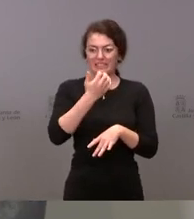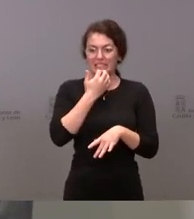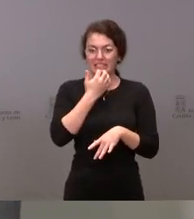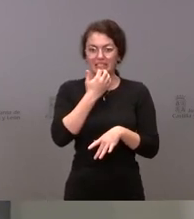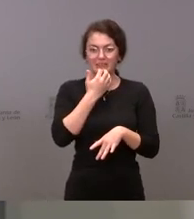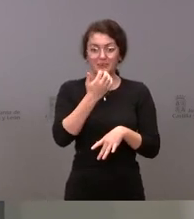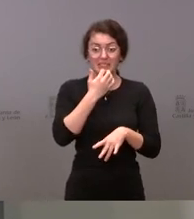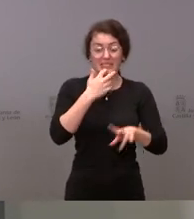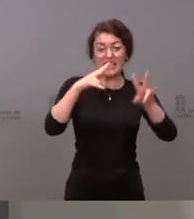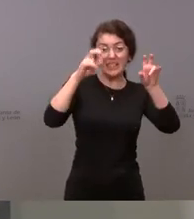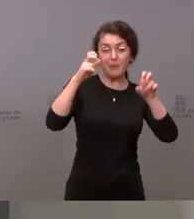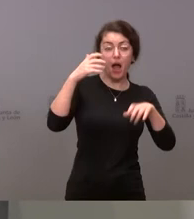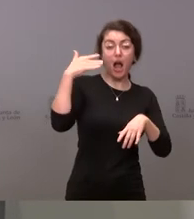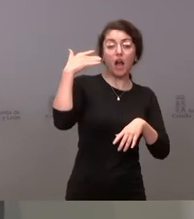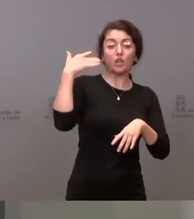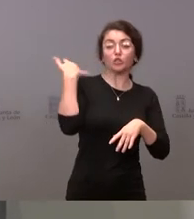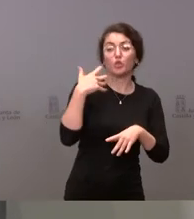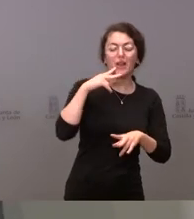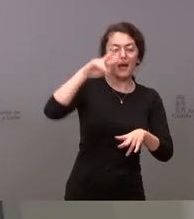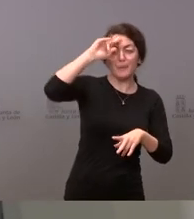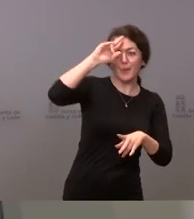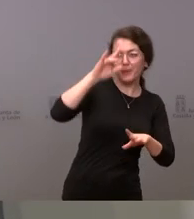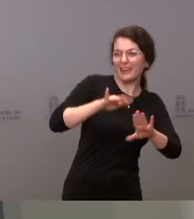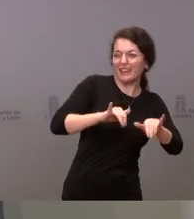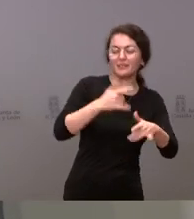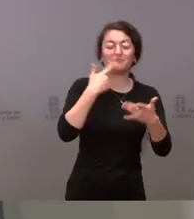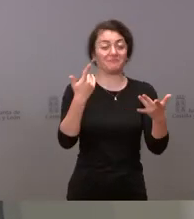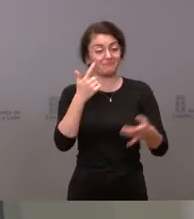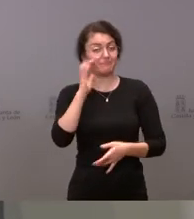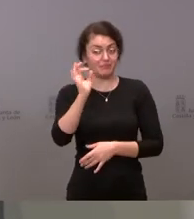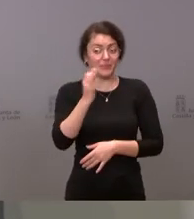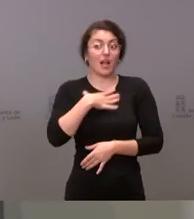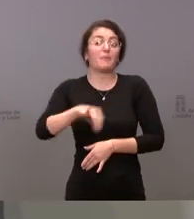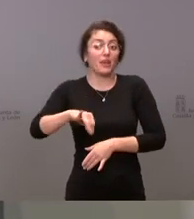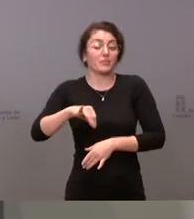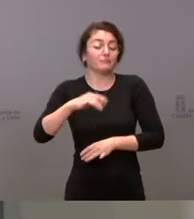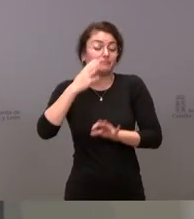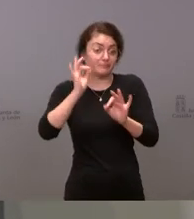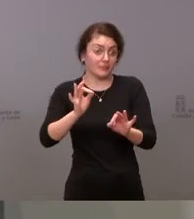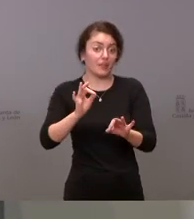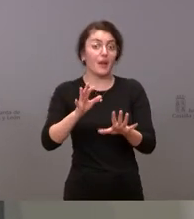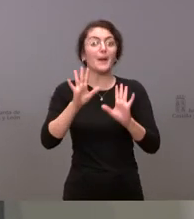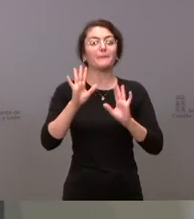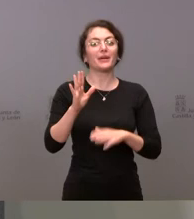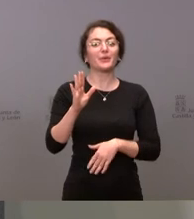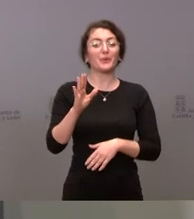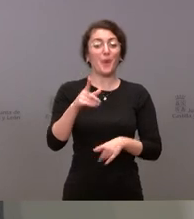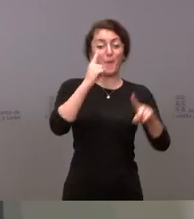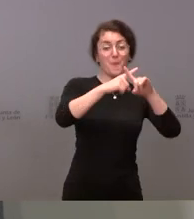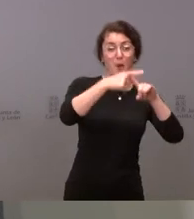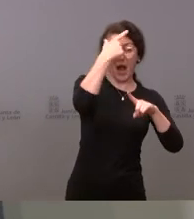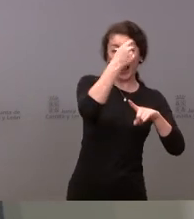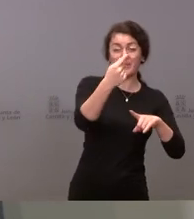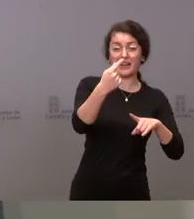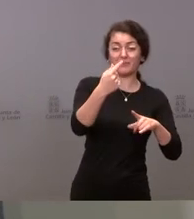de Soria, esto podría suceder. Lo que se nos ha planteado desde por Ávila es que no es ni